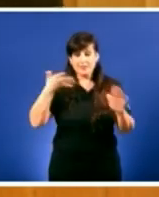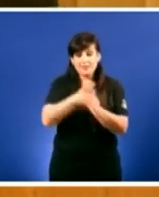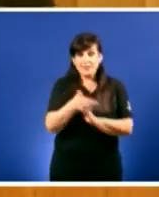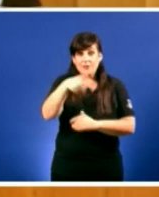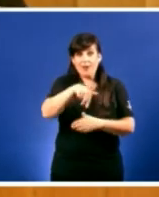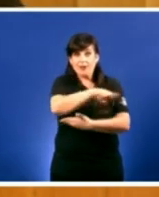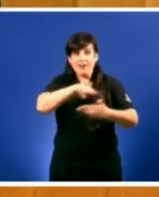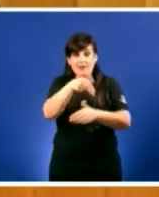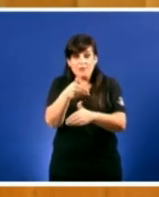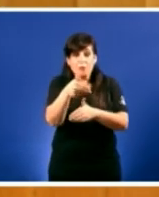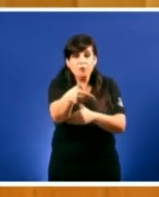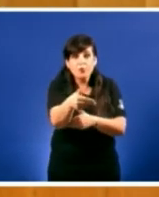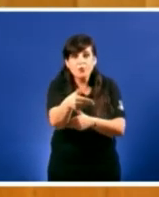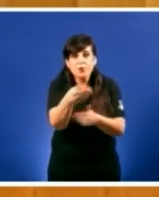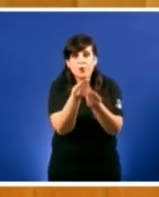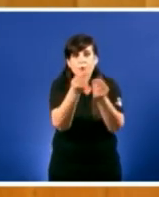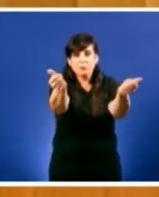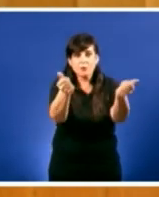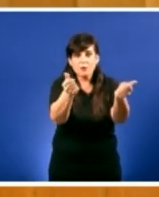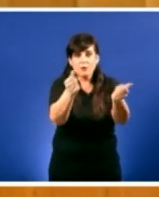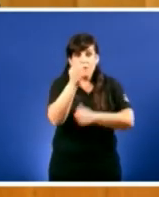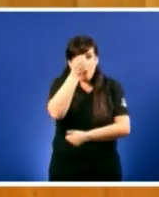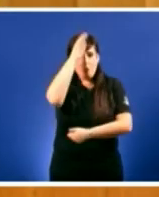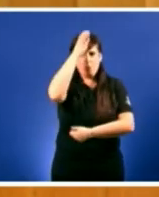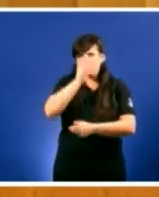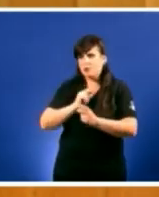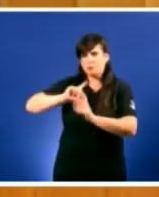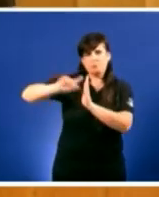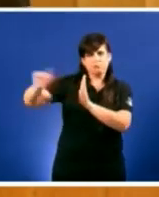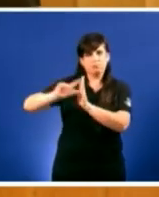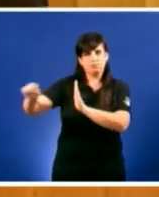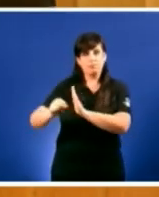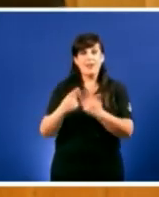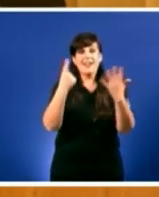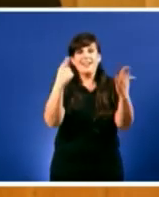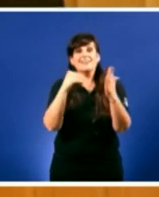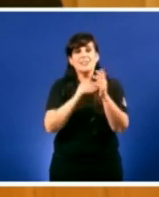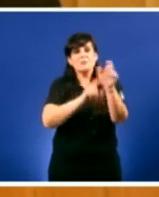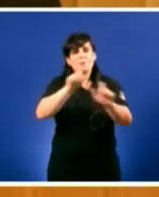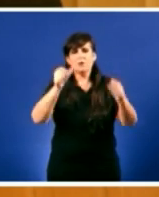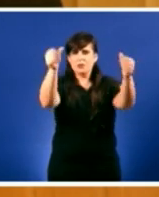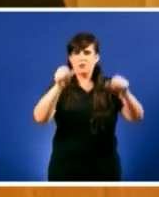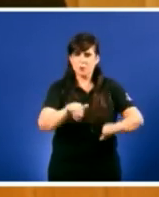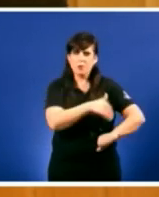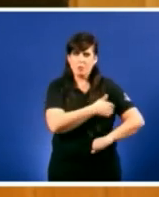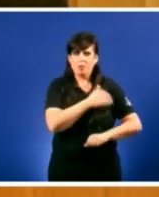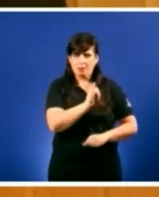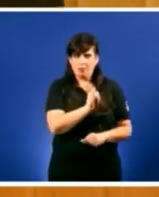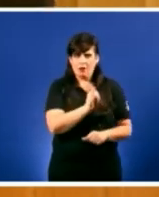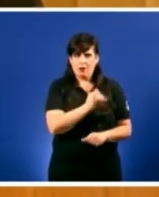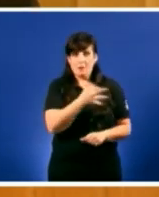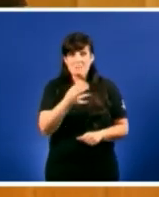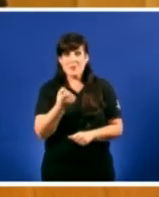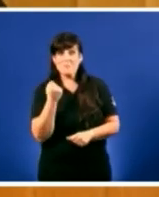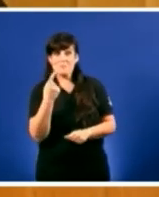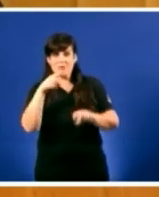está marchando o conhecemento perdimos seis mil titulados universitarios e máis de mil investigadores e